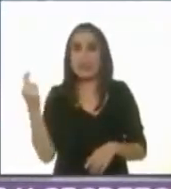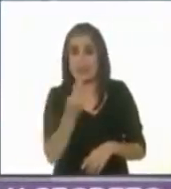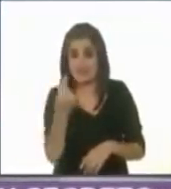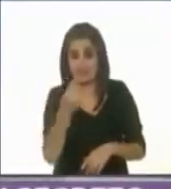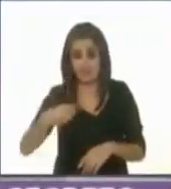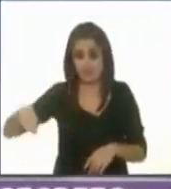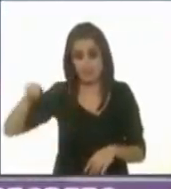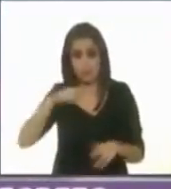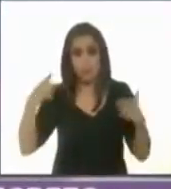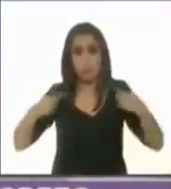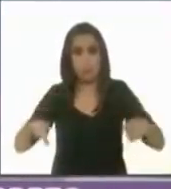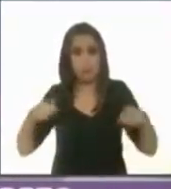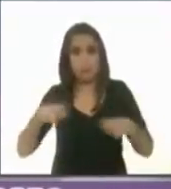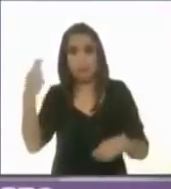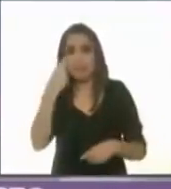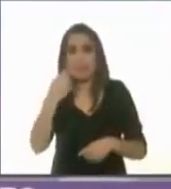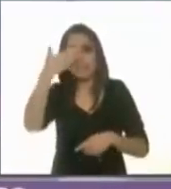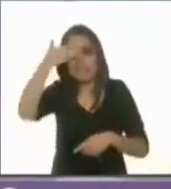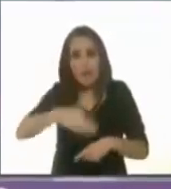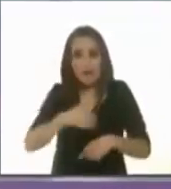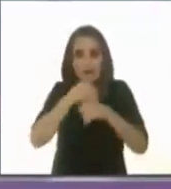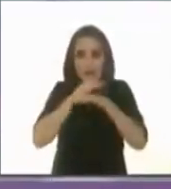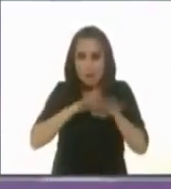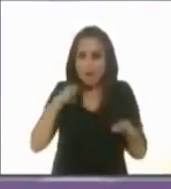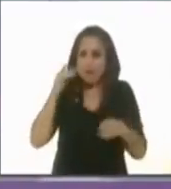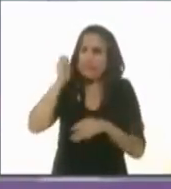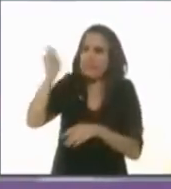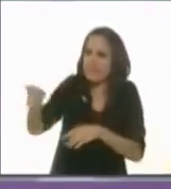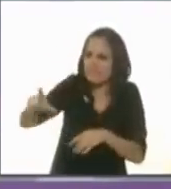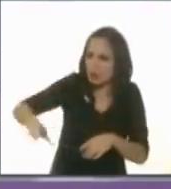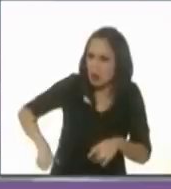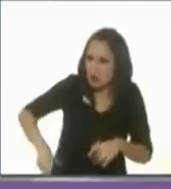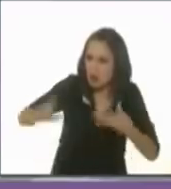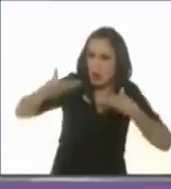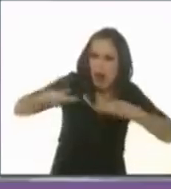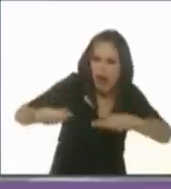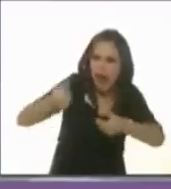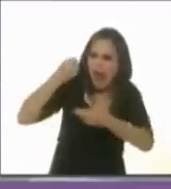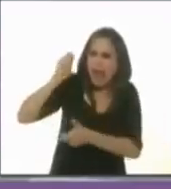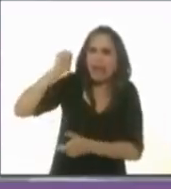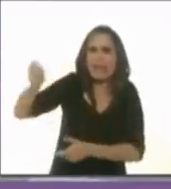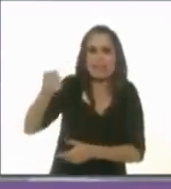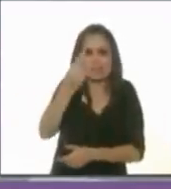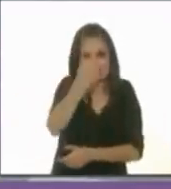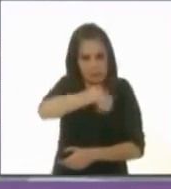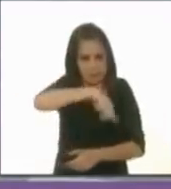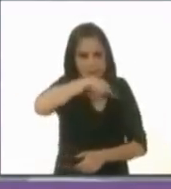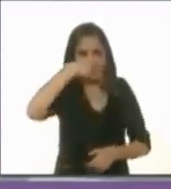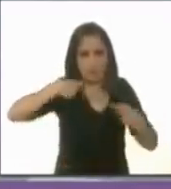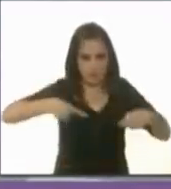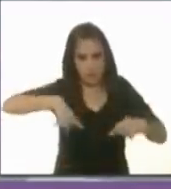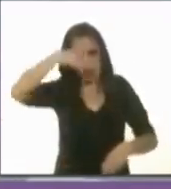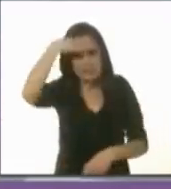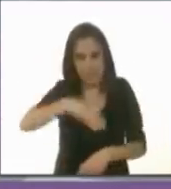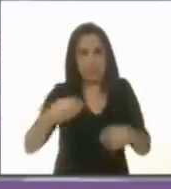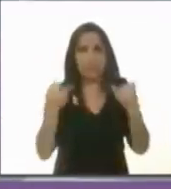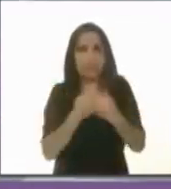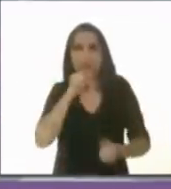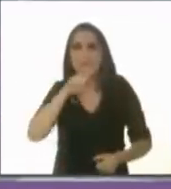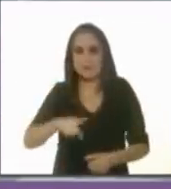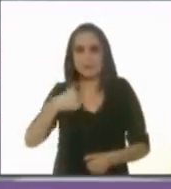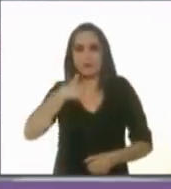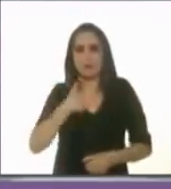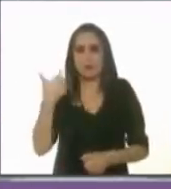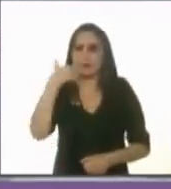ciudadanos estemos informados del gasto público y principalmente que los ciudadanos elijamos a nuestros